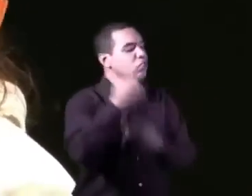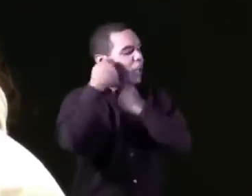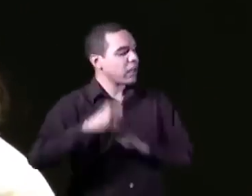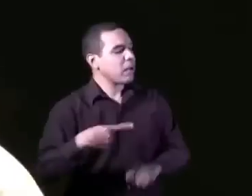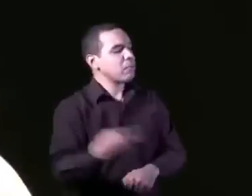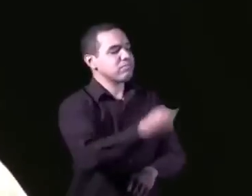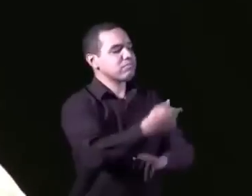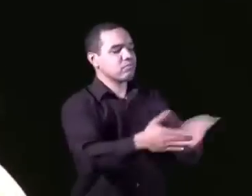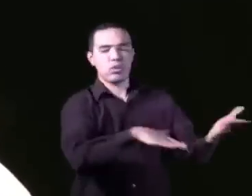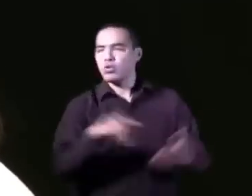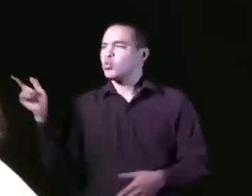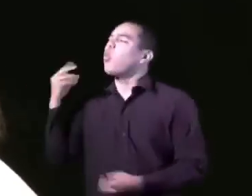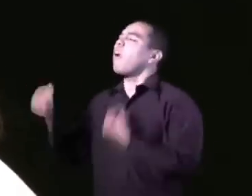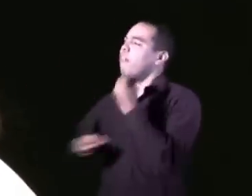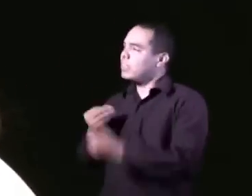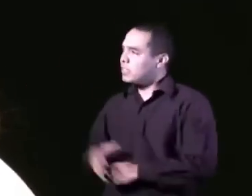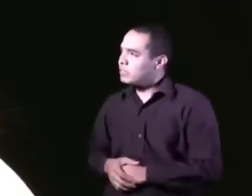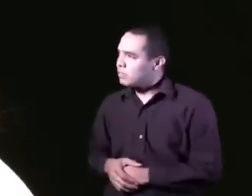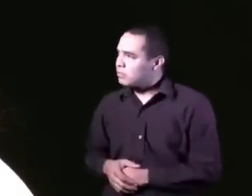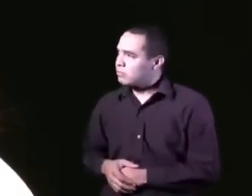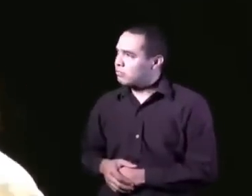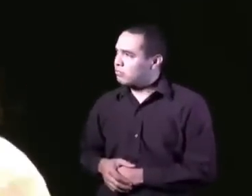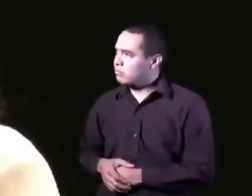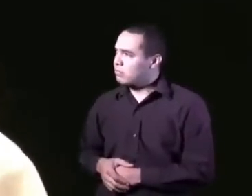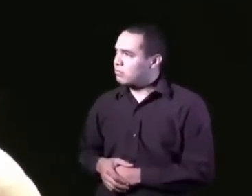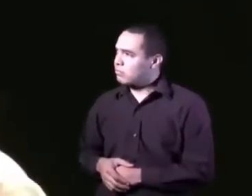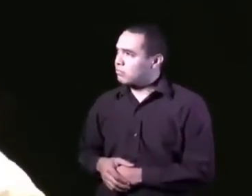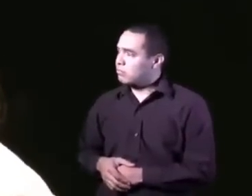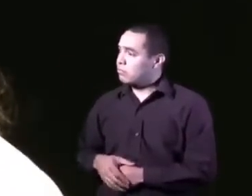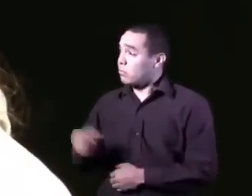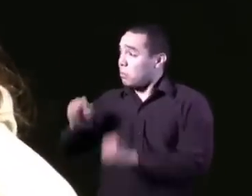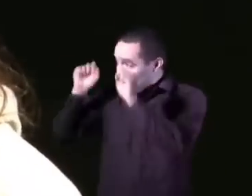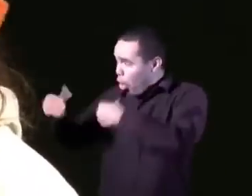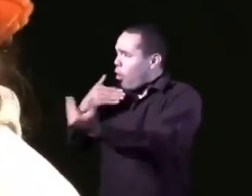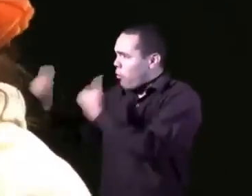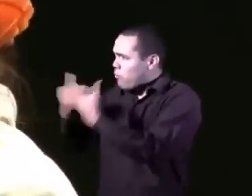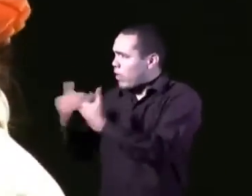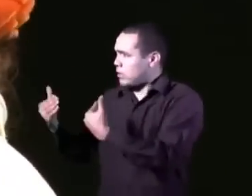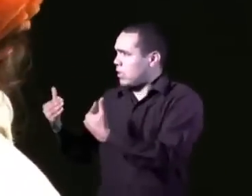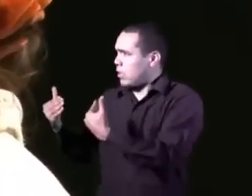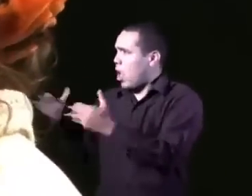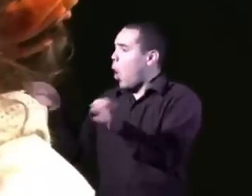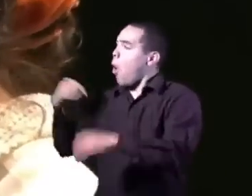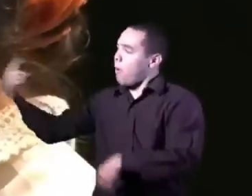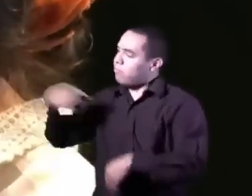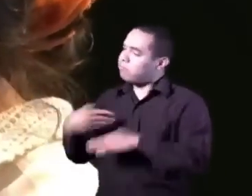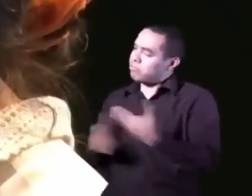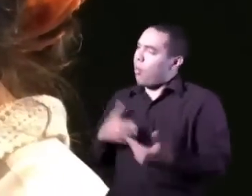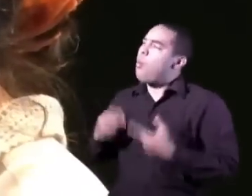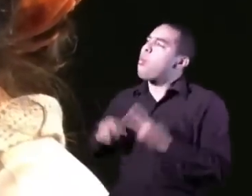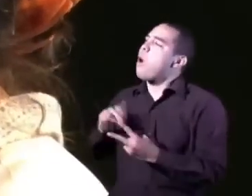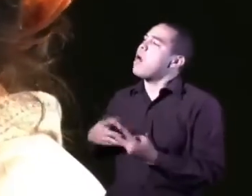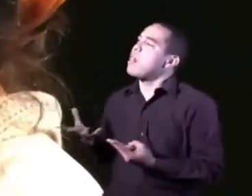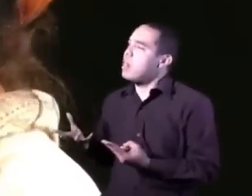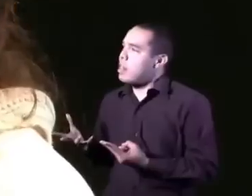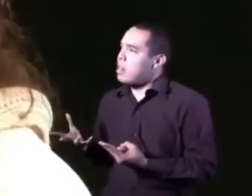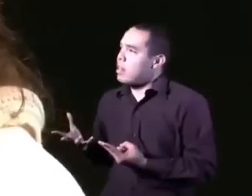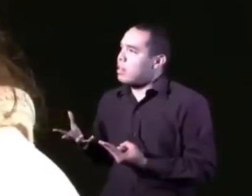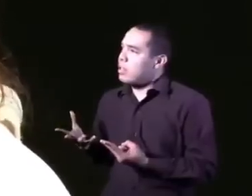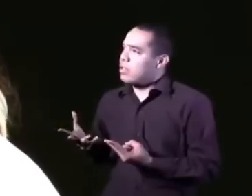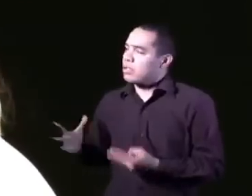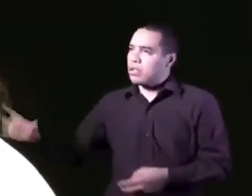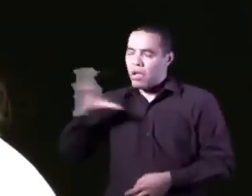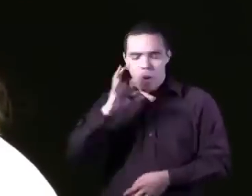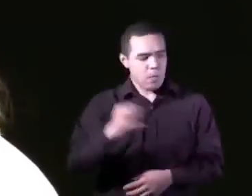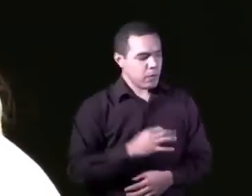¿Usted qué va a hacer? ¿Yo podré confiar en usted o usted me va a matar? Y el